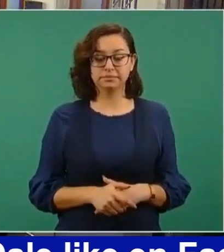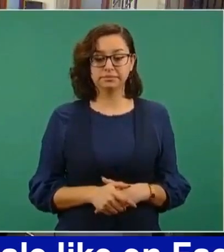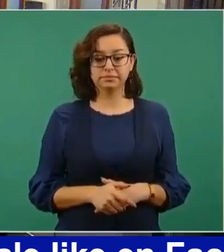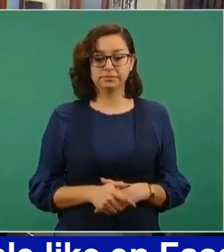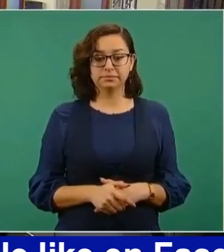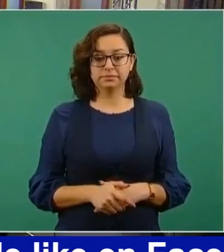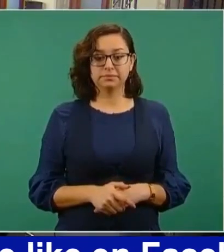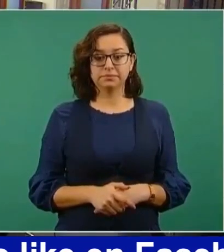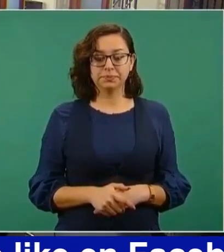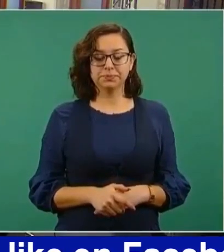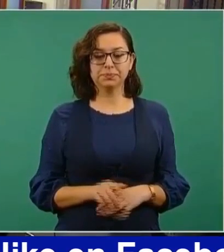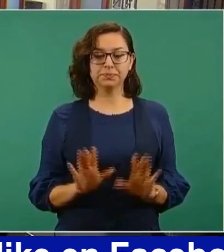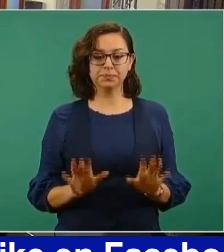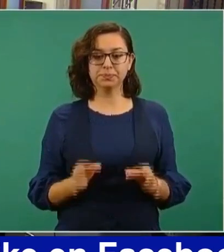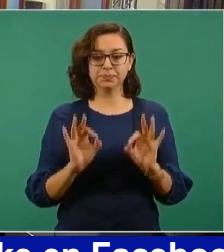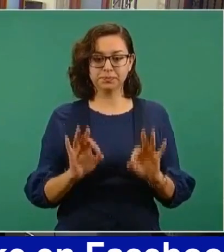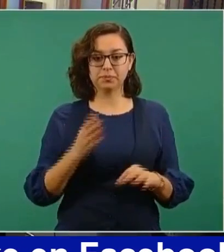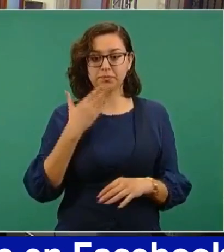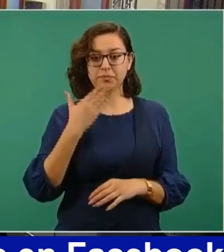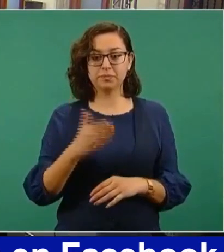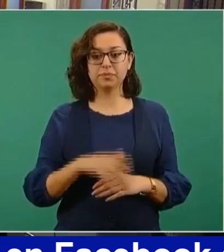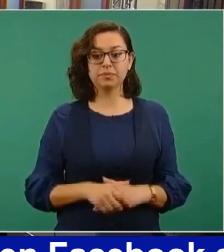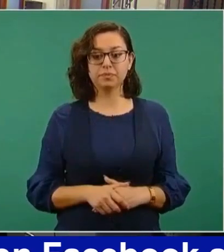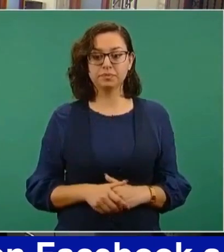Bien. Y en el último tema...